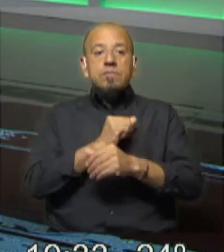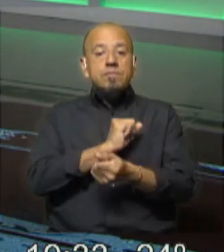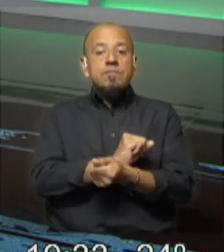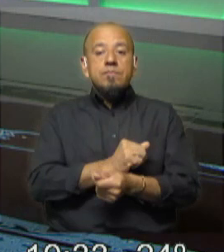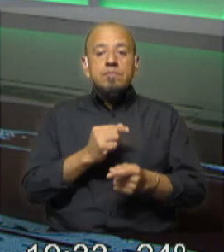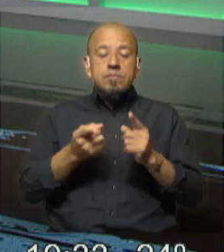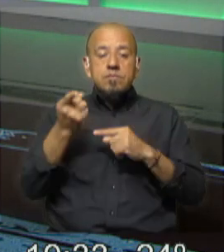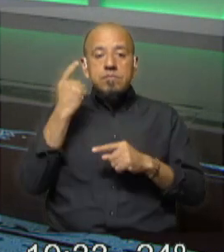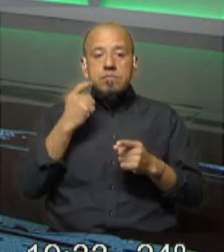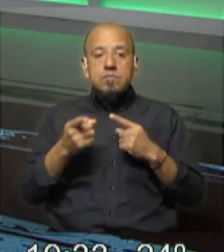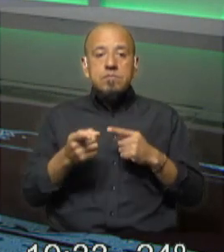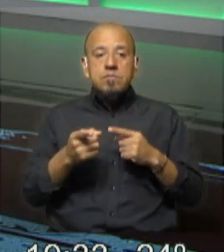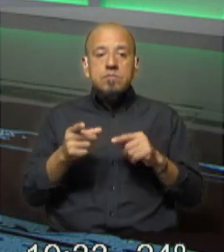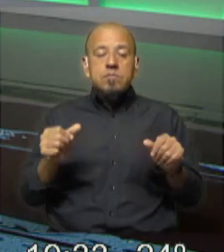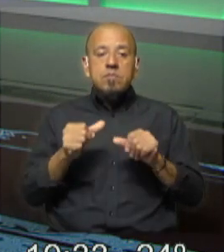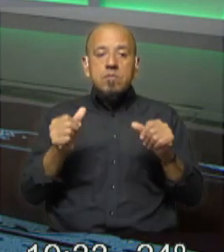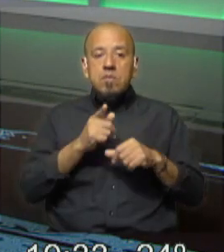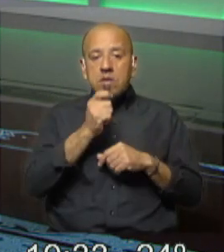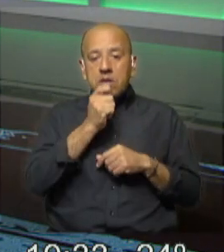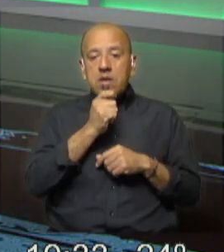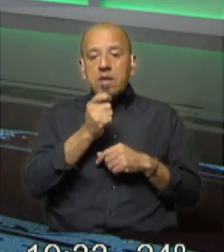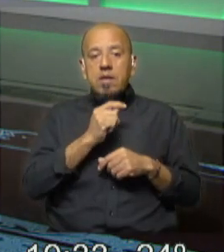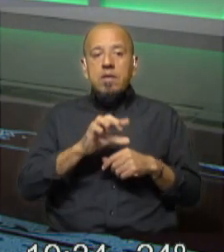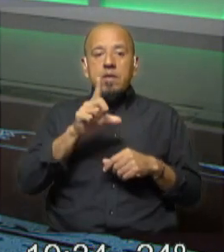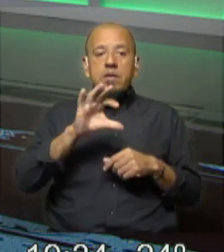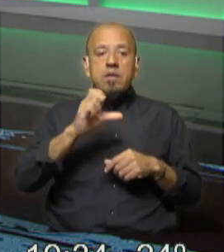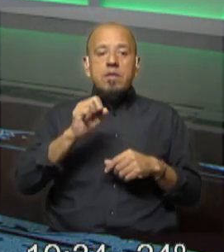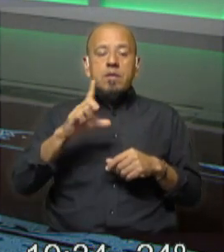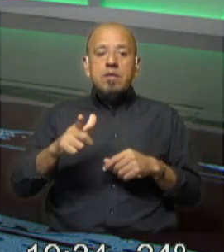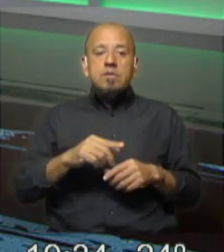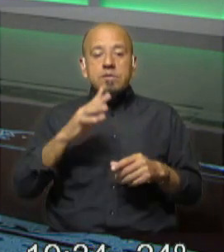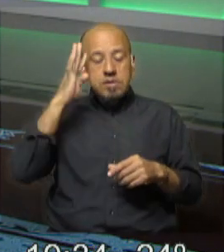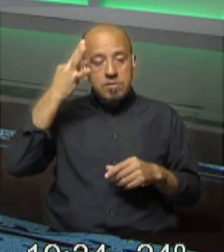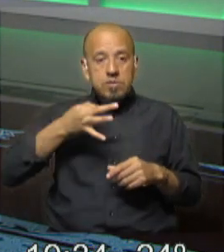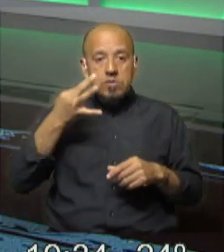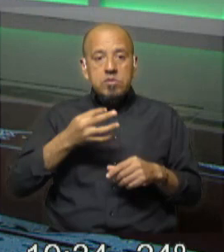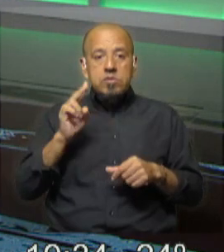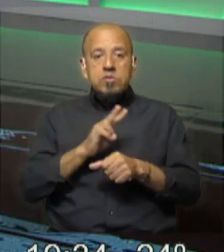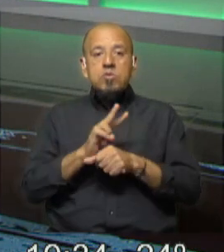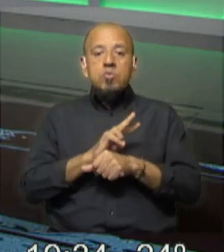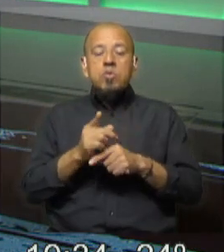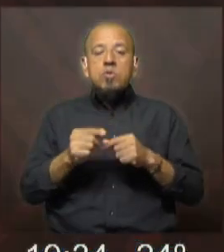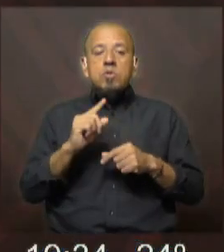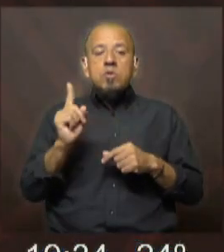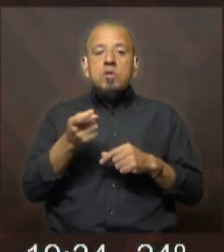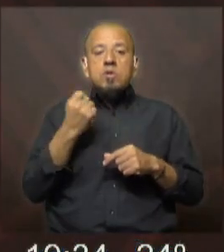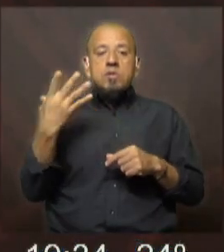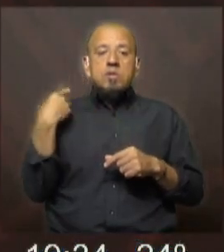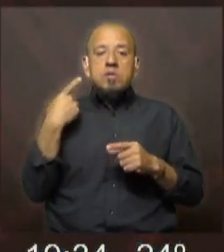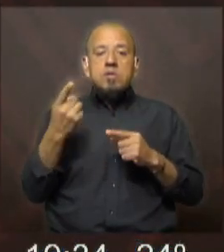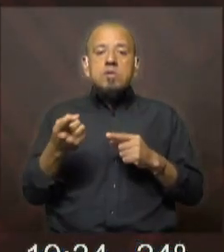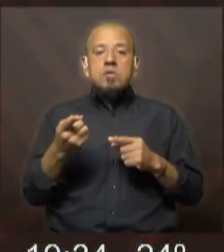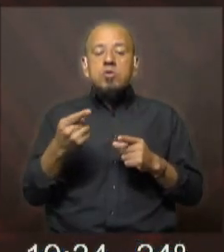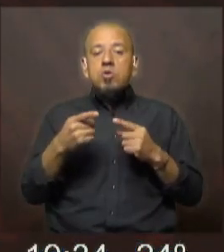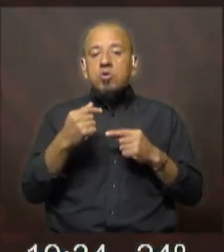ayer hicimos un móvil, una entrevista con Gustavo Leal el experto en seguridad por parte del Frente Amplio, ex director de convivencia y